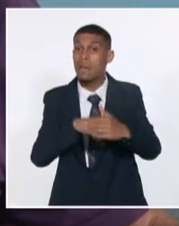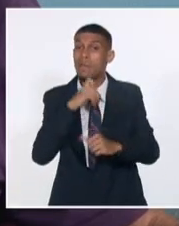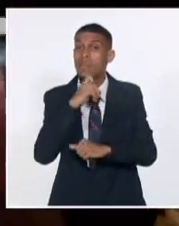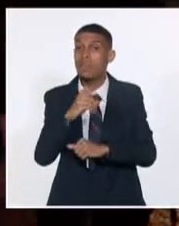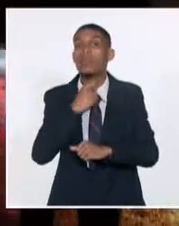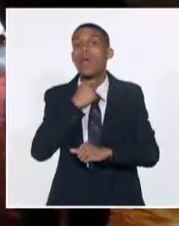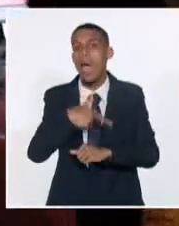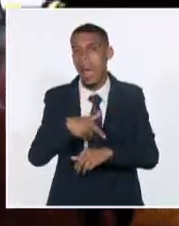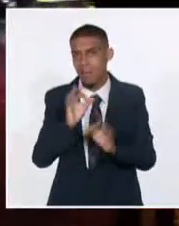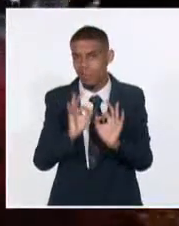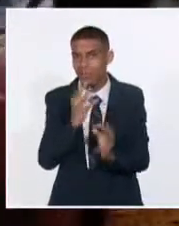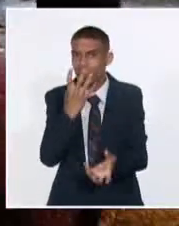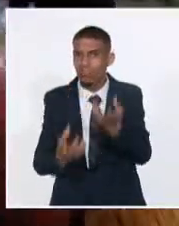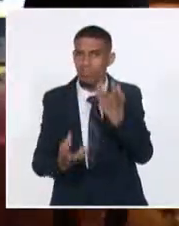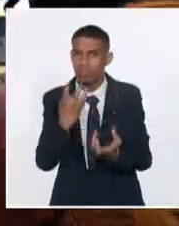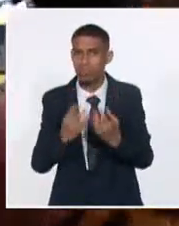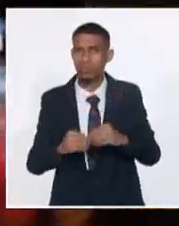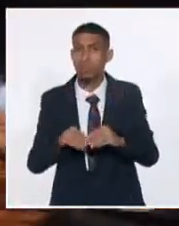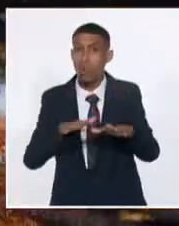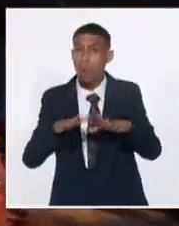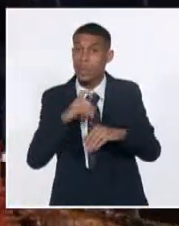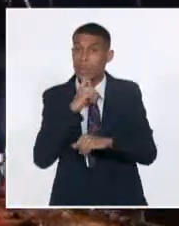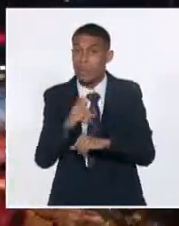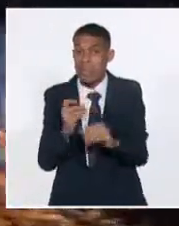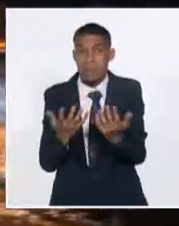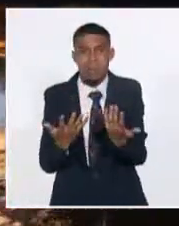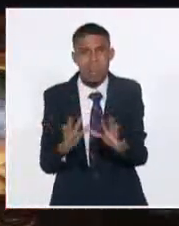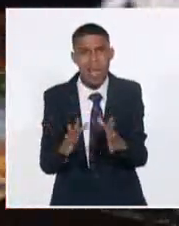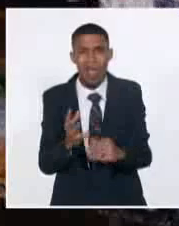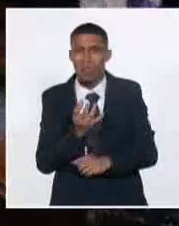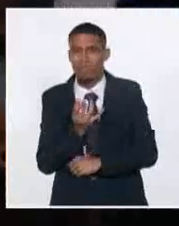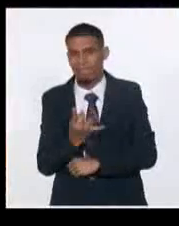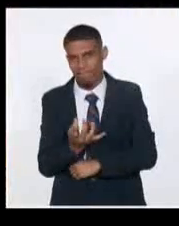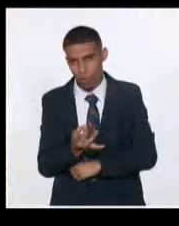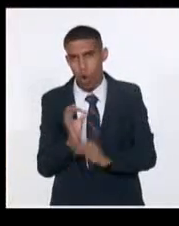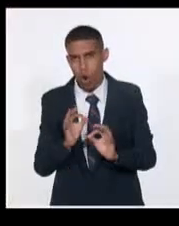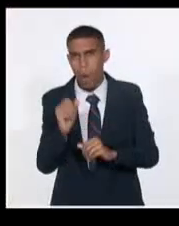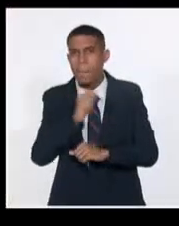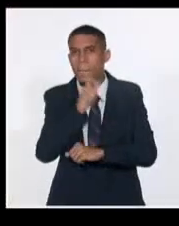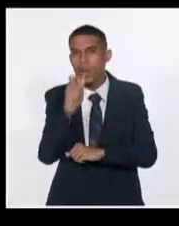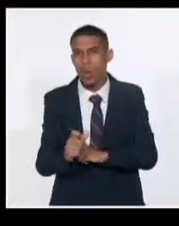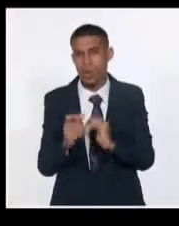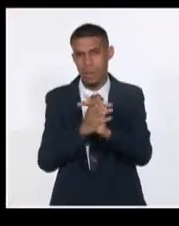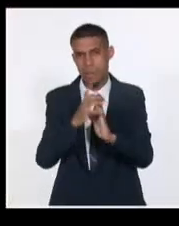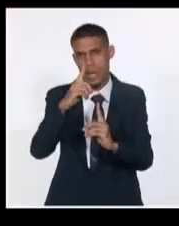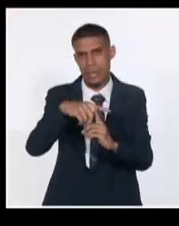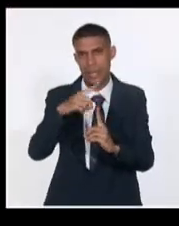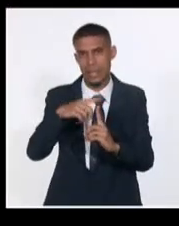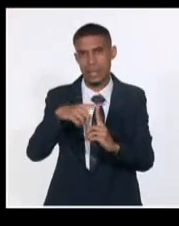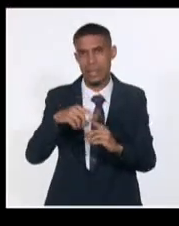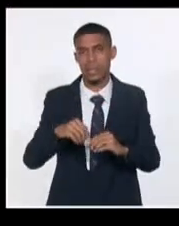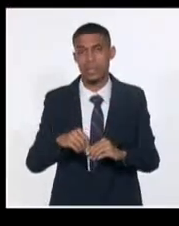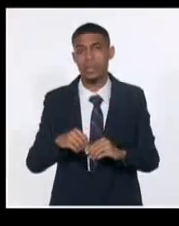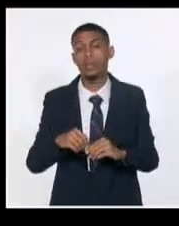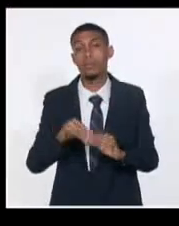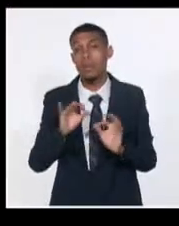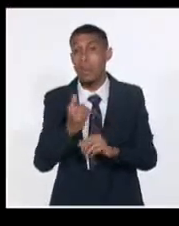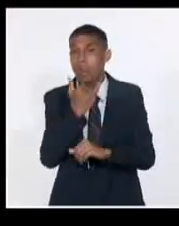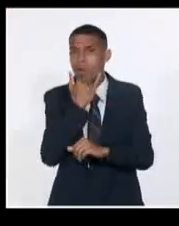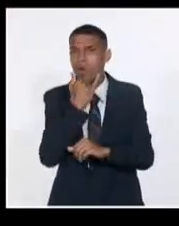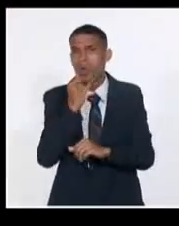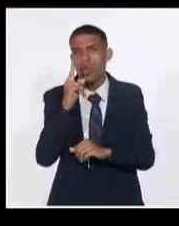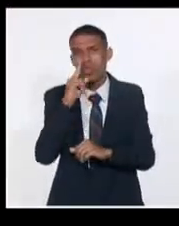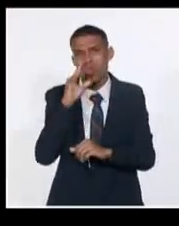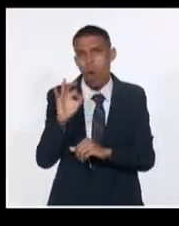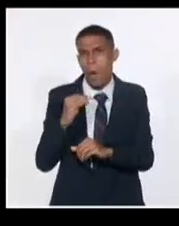de desastre. Momentos de tensión, miedo y dolor vivieron los periodistas matanceros, quienes a pesar del peligro no dudaron en cumplir